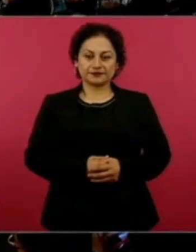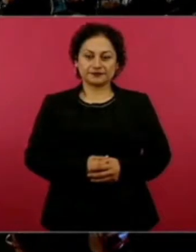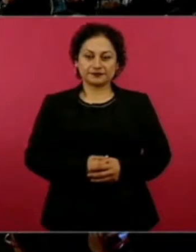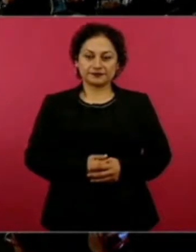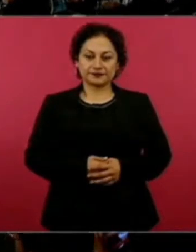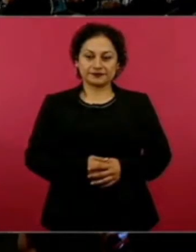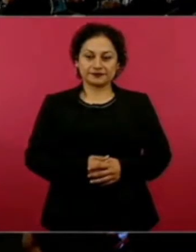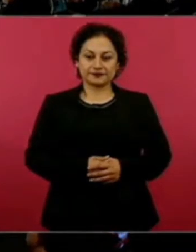gracias Car Gracias.